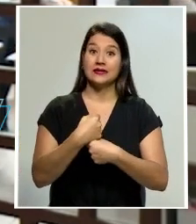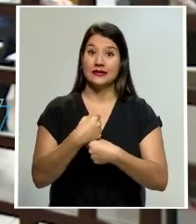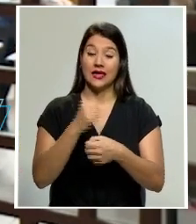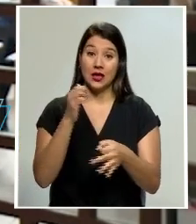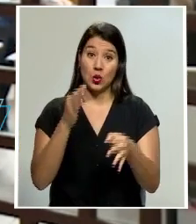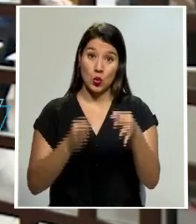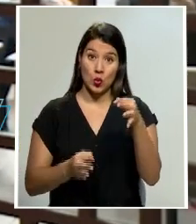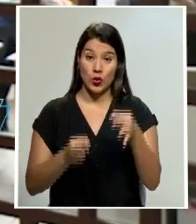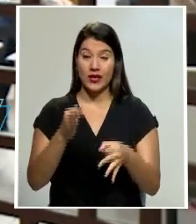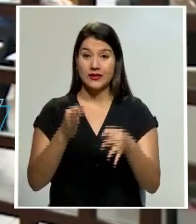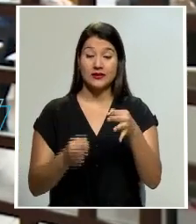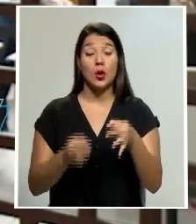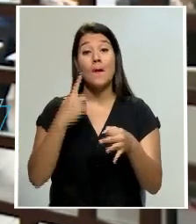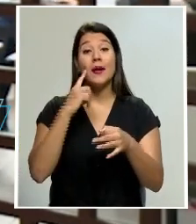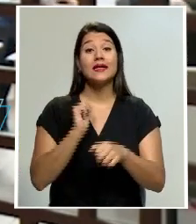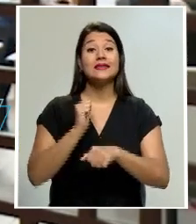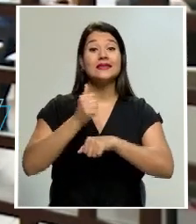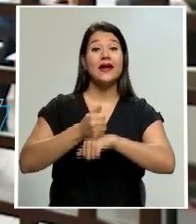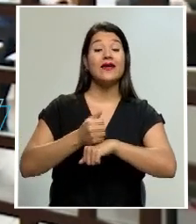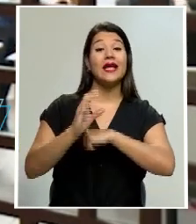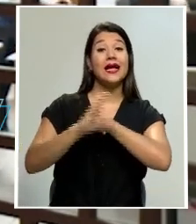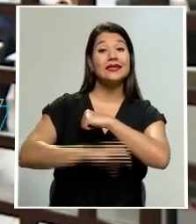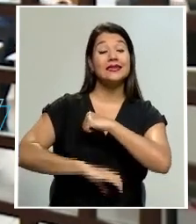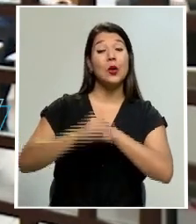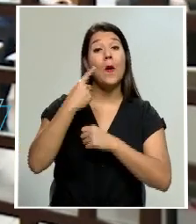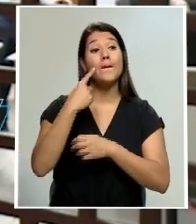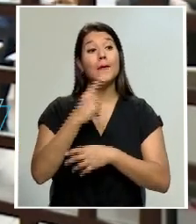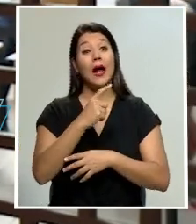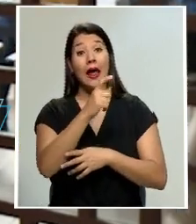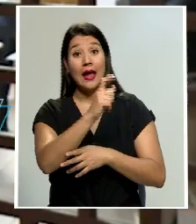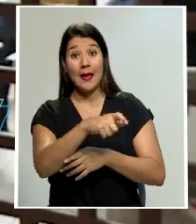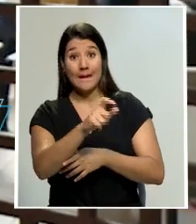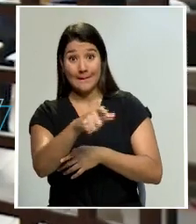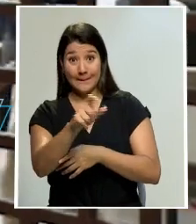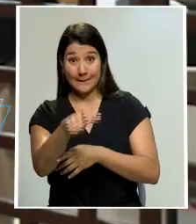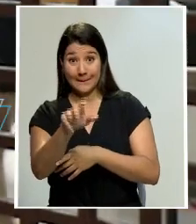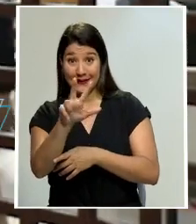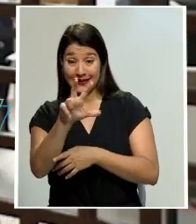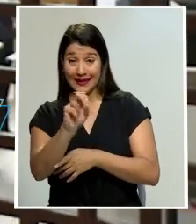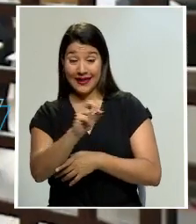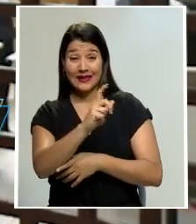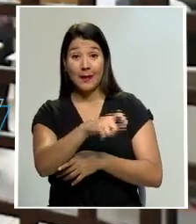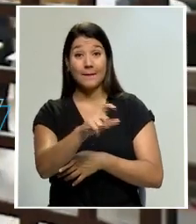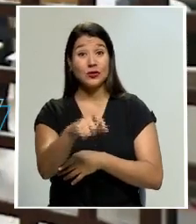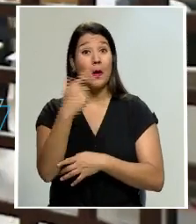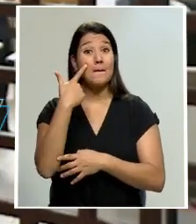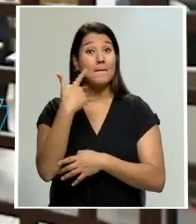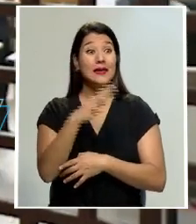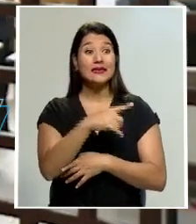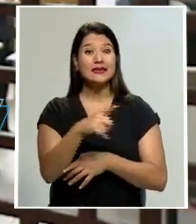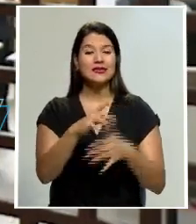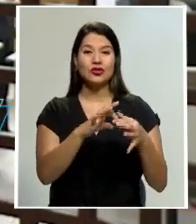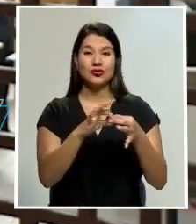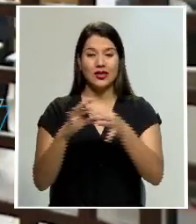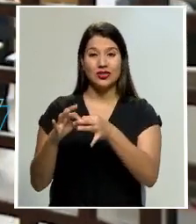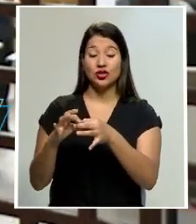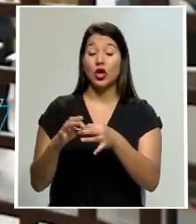en la espera de las medidas cautelares que le estarían dictando a los 30 sospechosos por